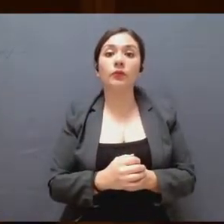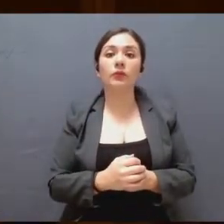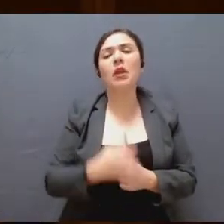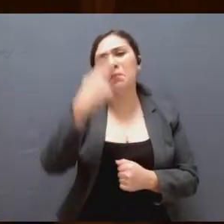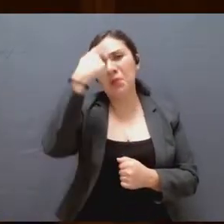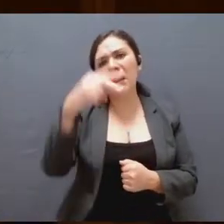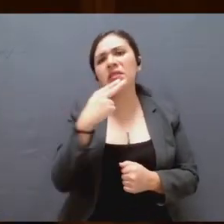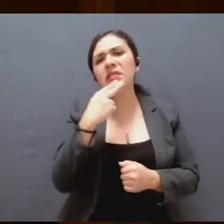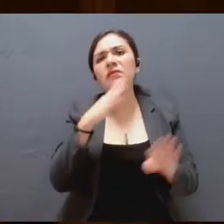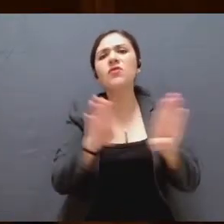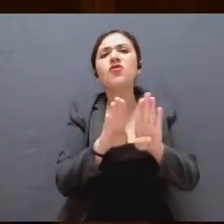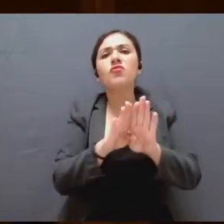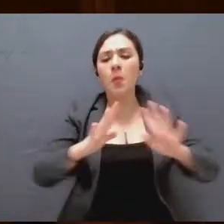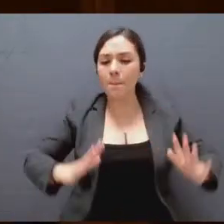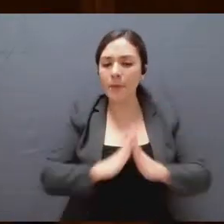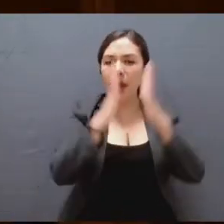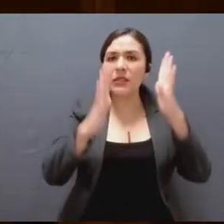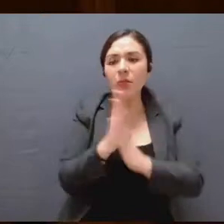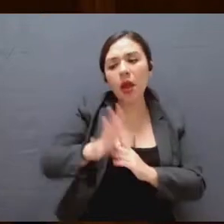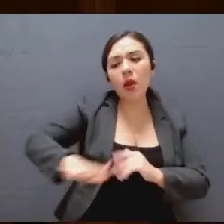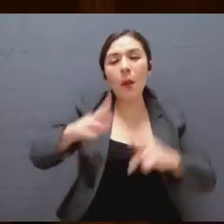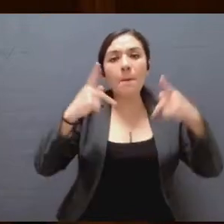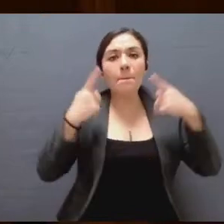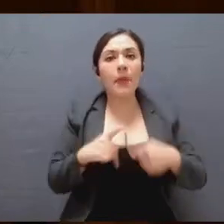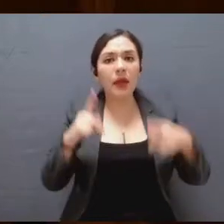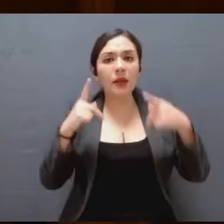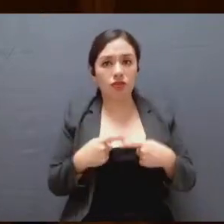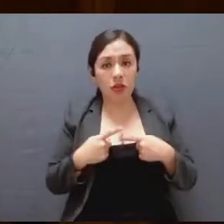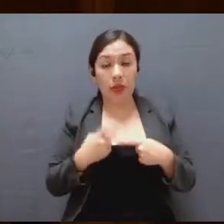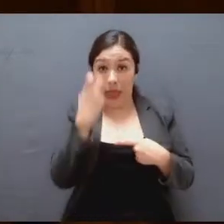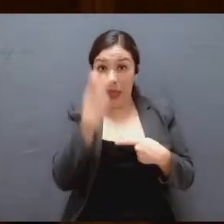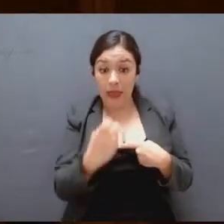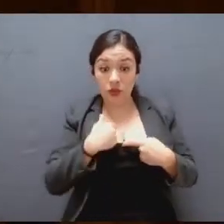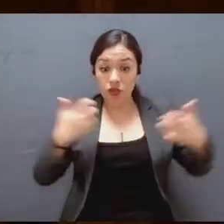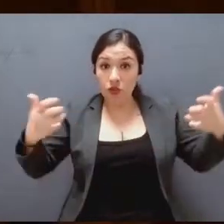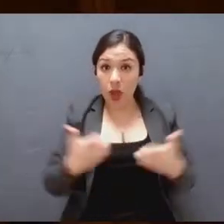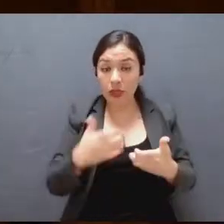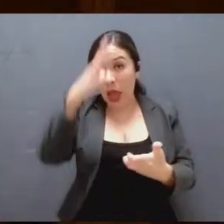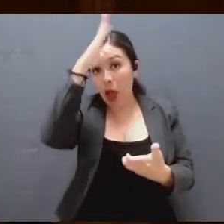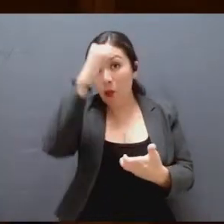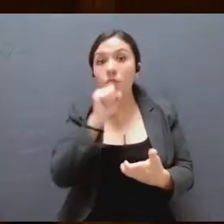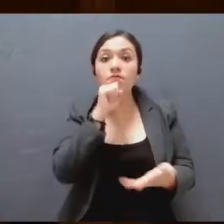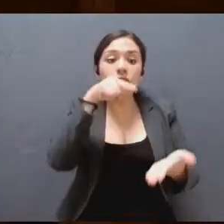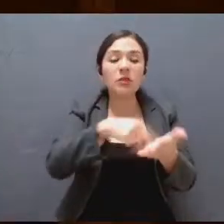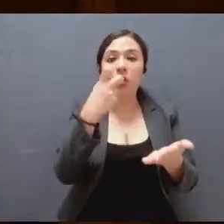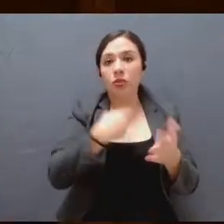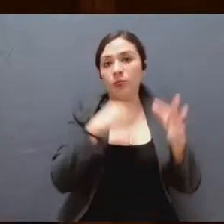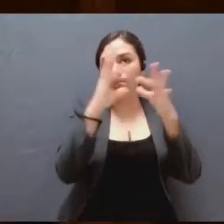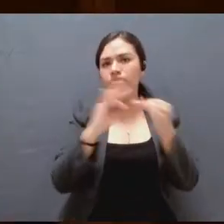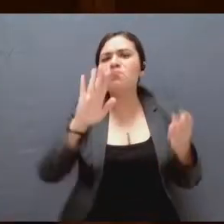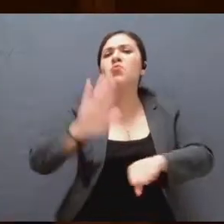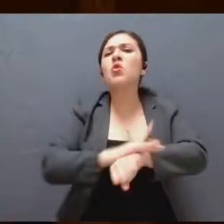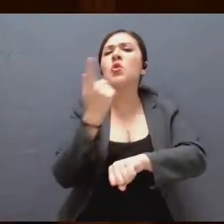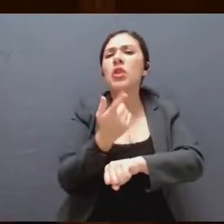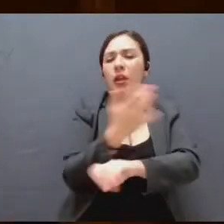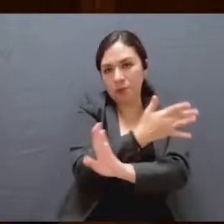de mecanismos de participación ciudadana, lo que realizamos con base a la siguiente exposición de motivos.